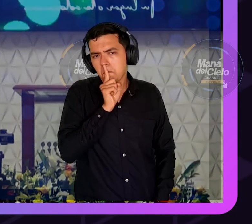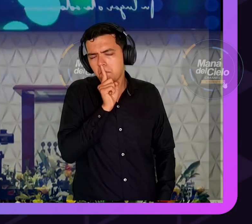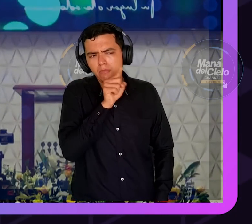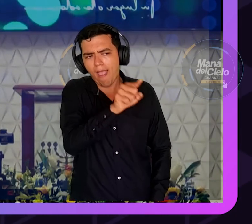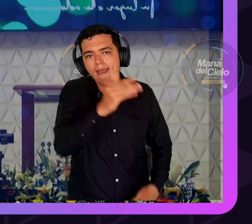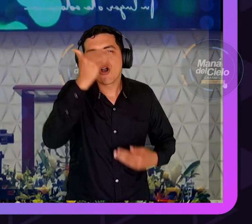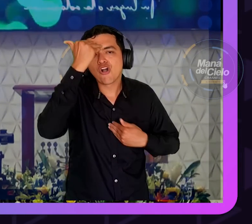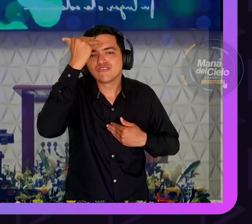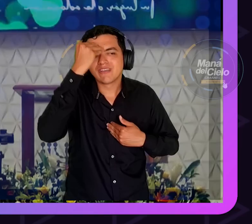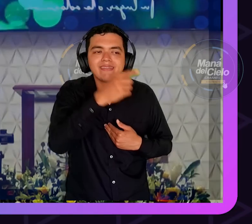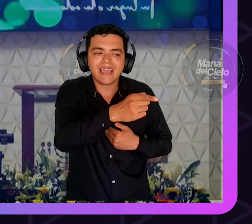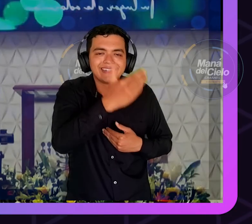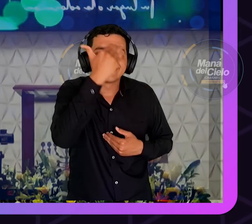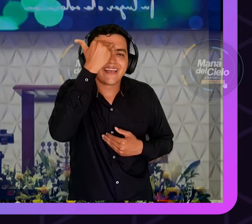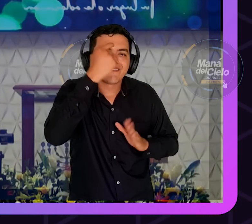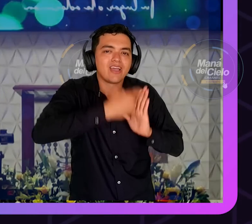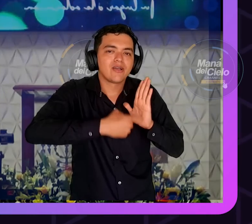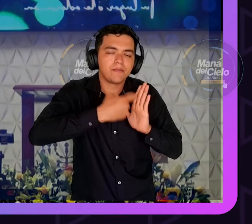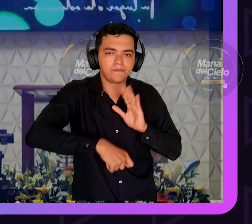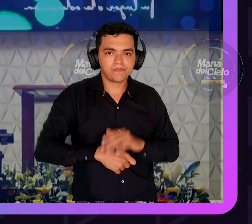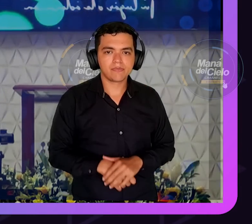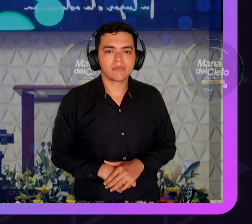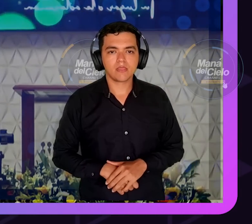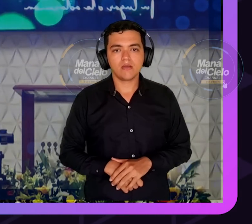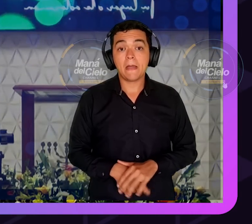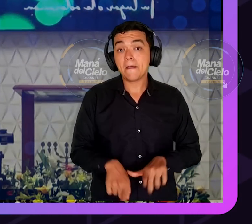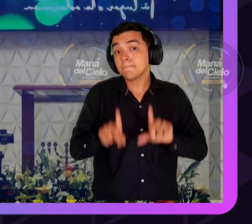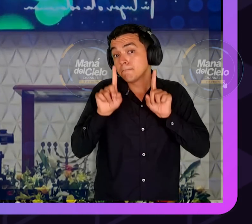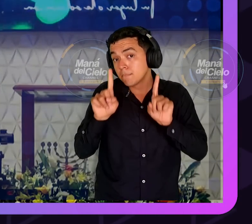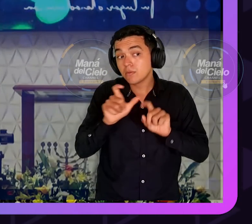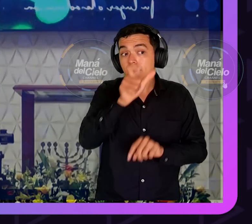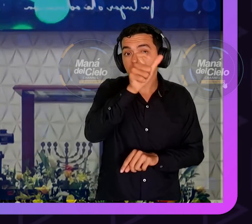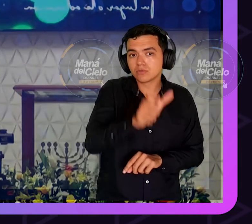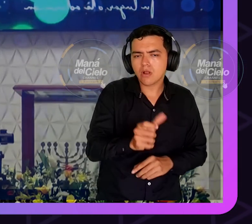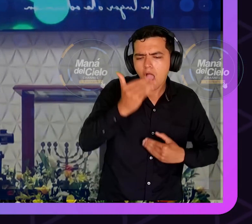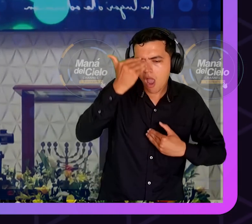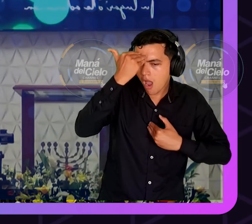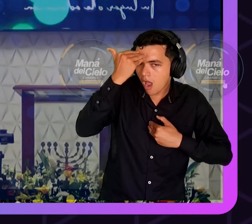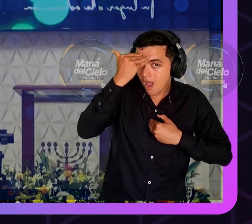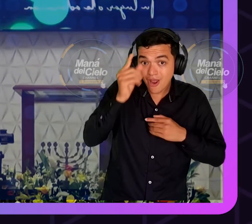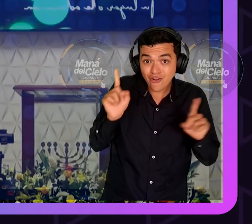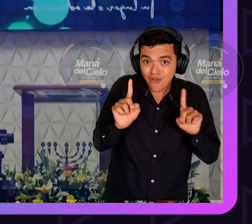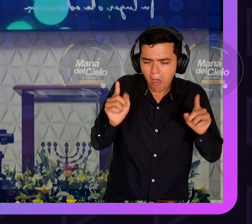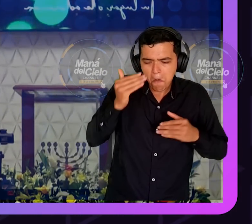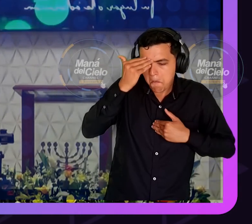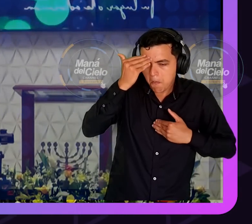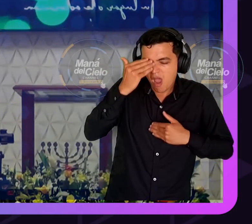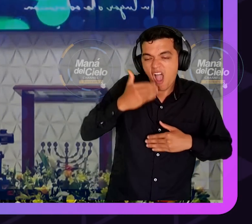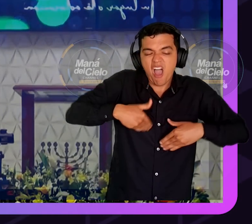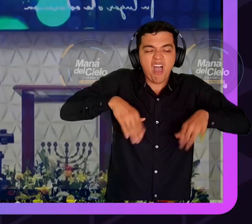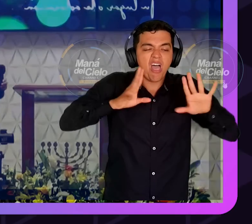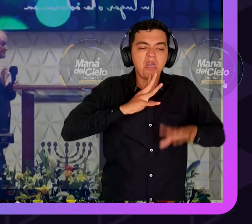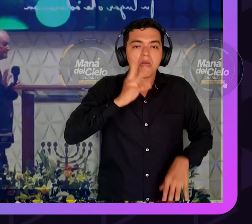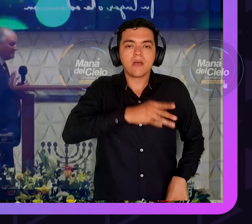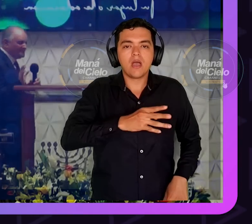Porque suficiente que él se dé cuenta ya. ¿Verdad? Ahora, si veía que no se daba cuenta, entonces yo decía, mira,